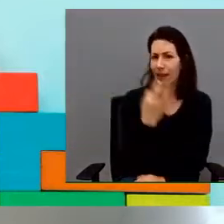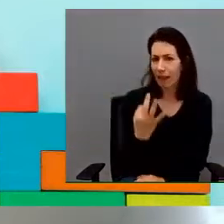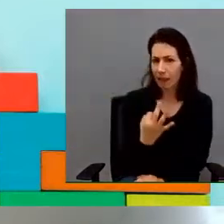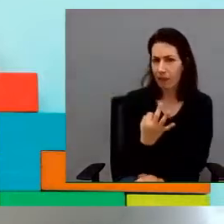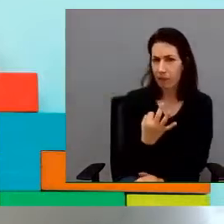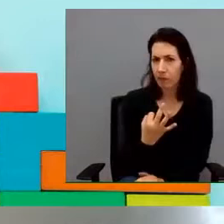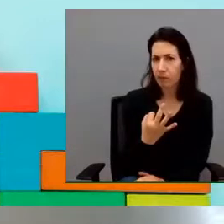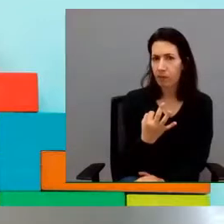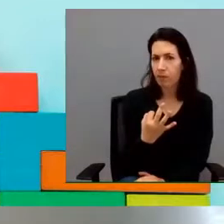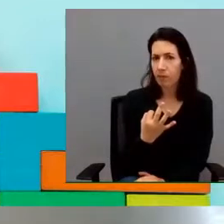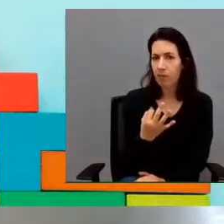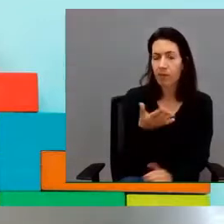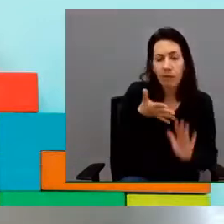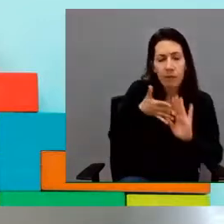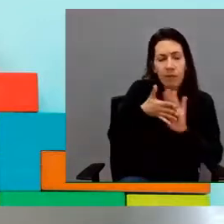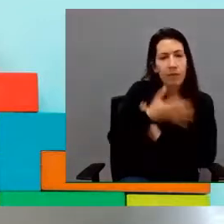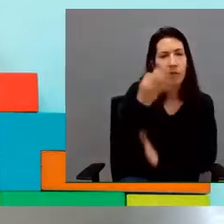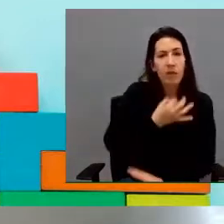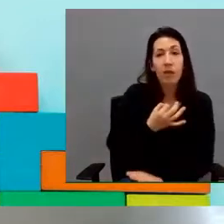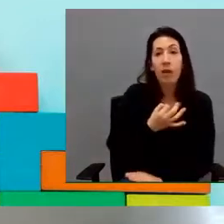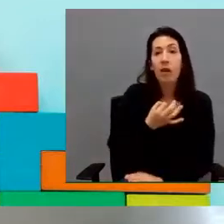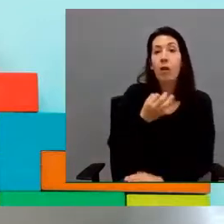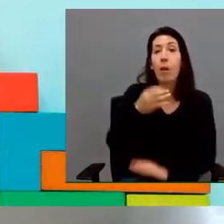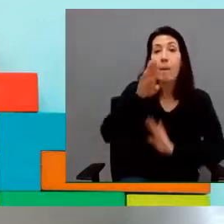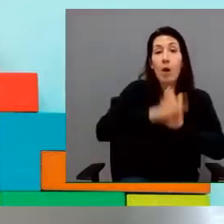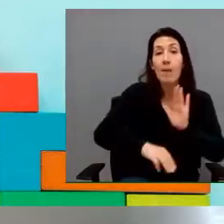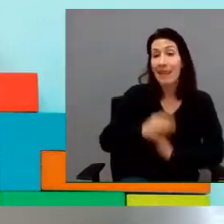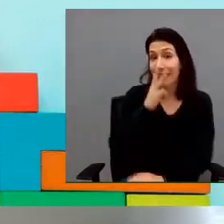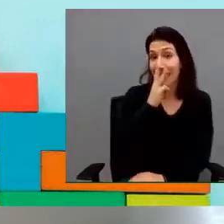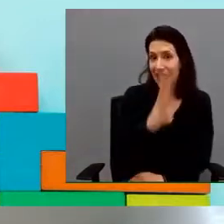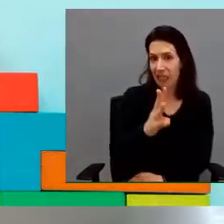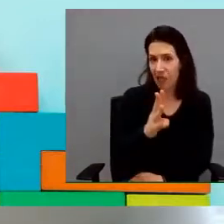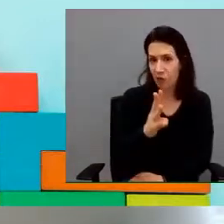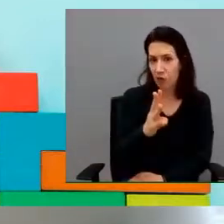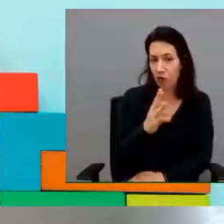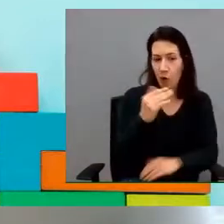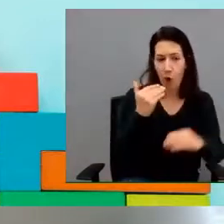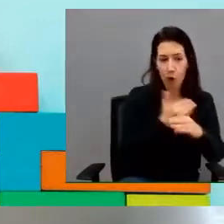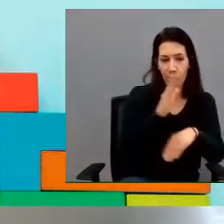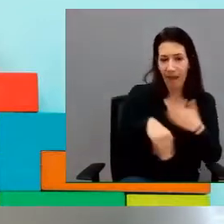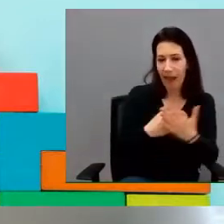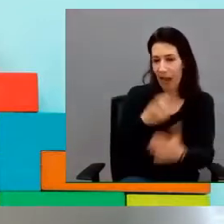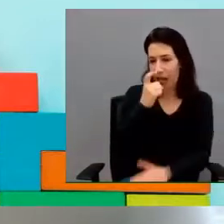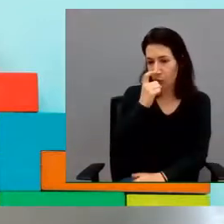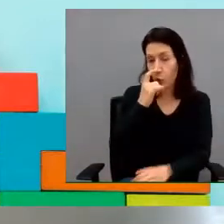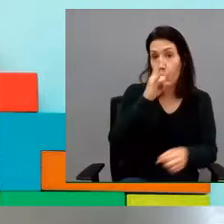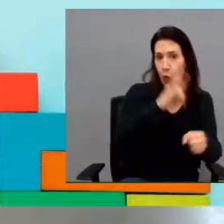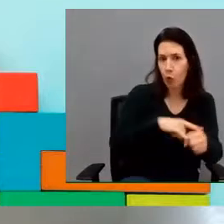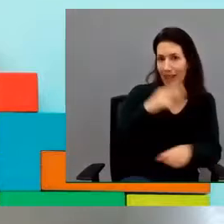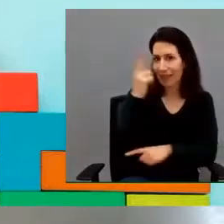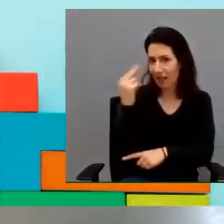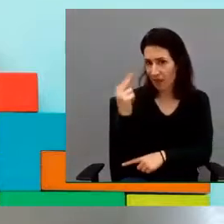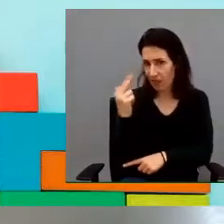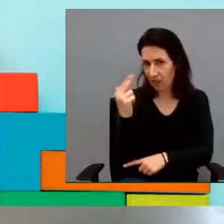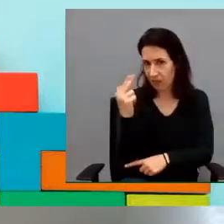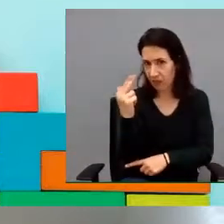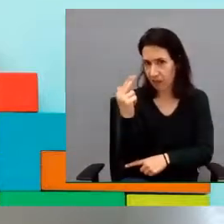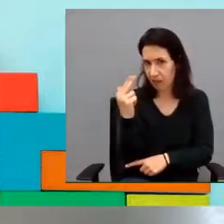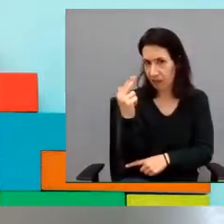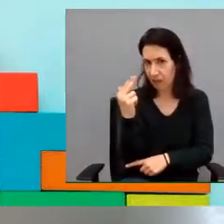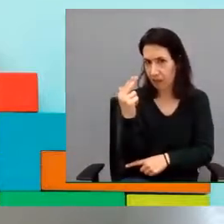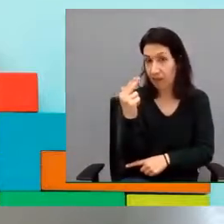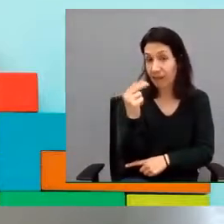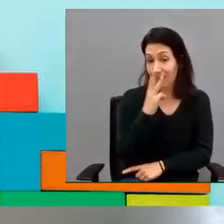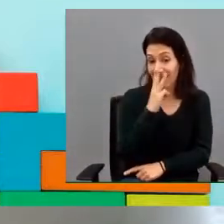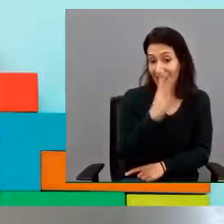un programa de tres años de formación, de octubre a junio, de lunes a viernes, y en esos tres años, cada